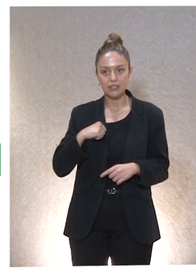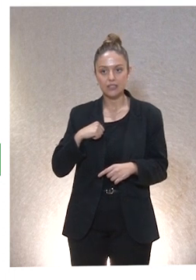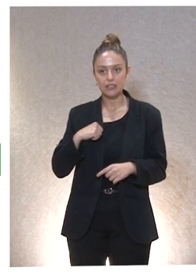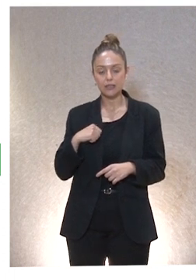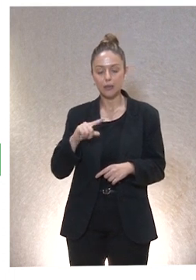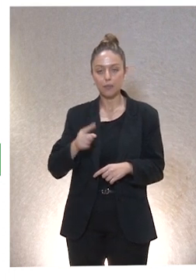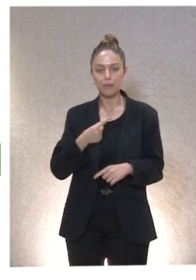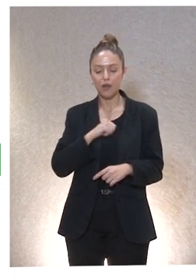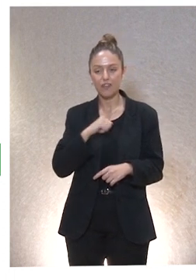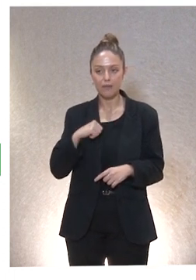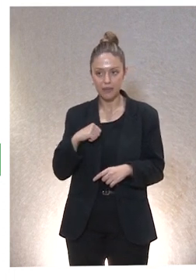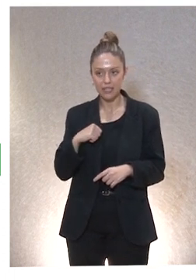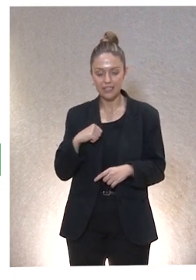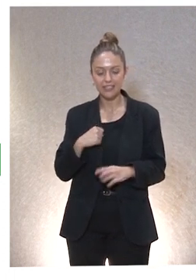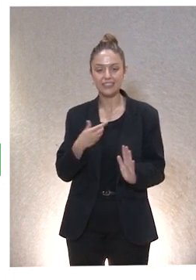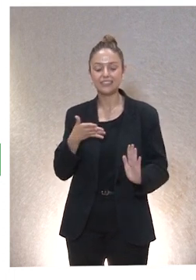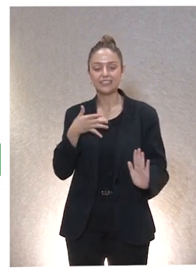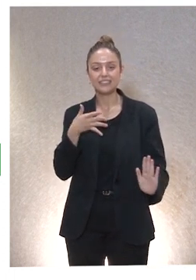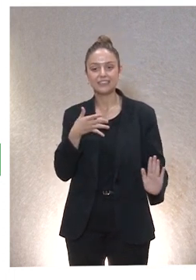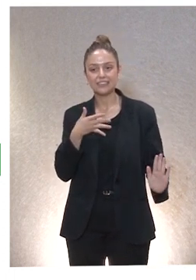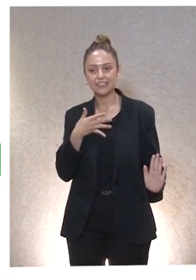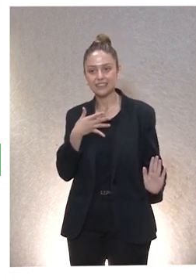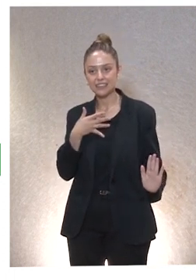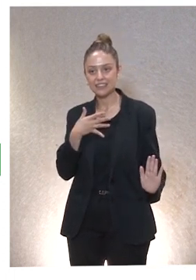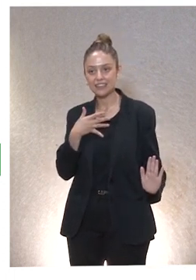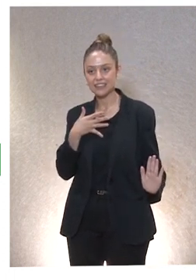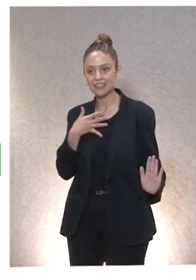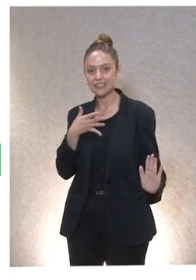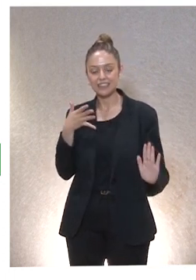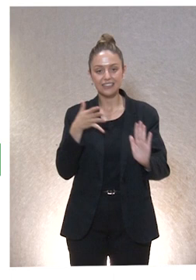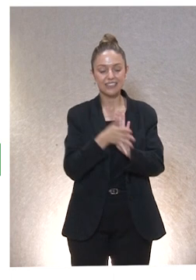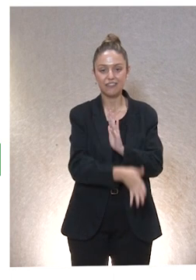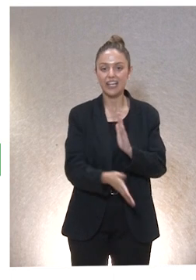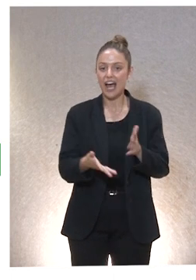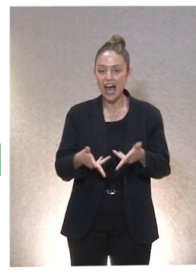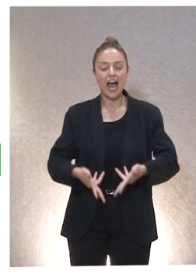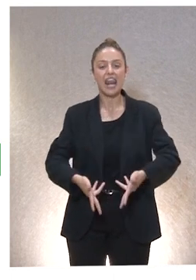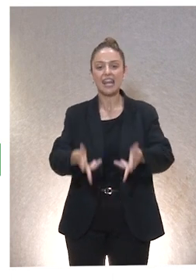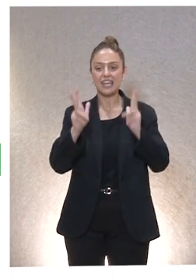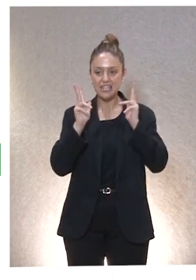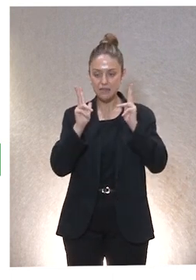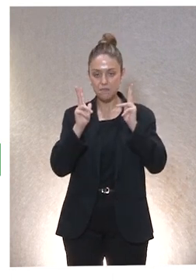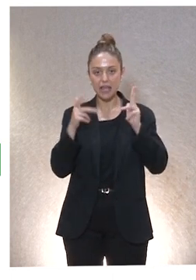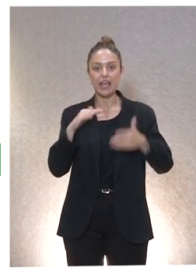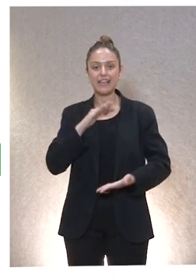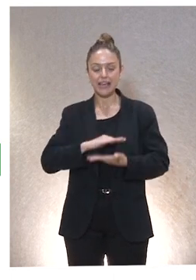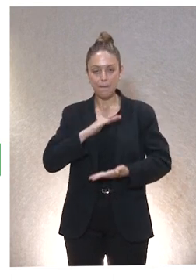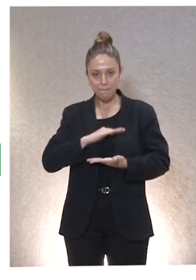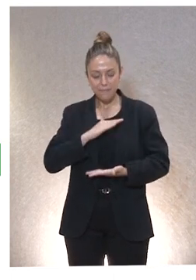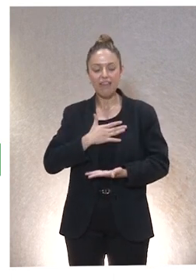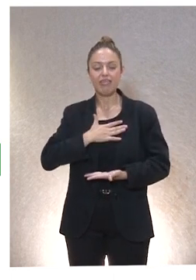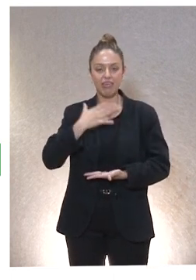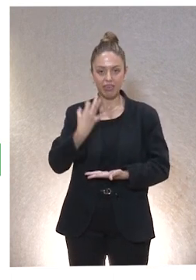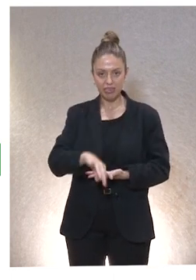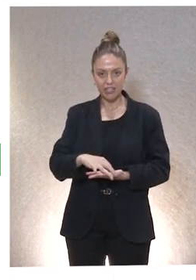que somos libres, que somos plenamente capaces, fijaos, y